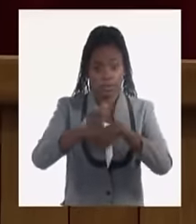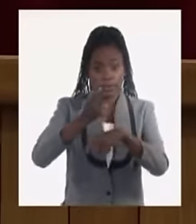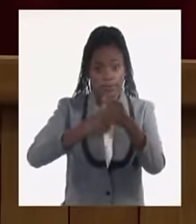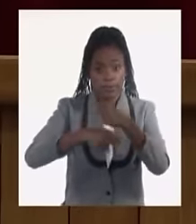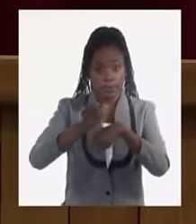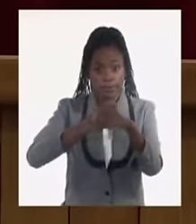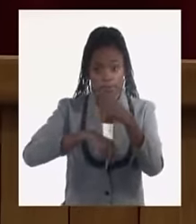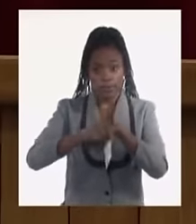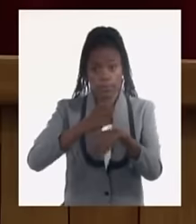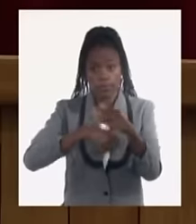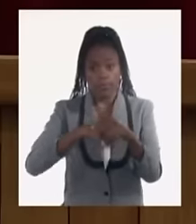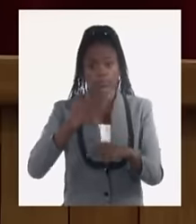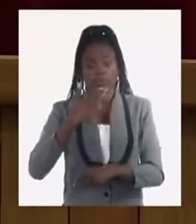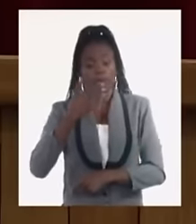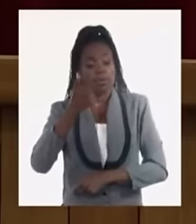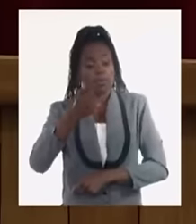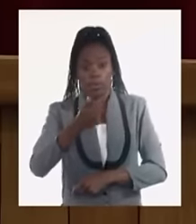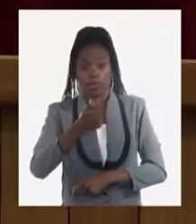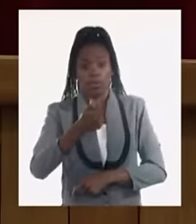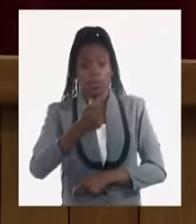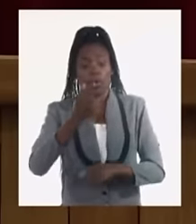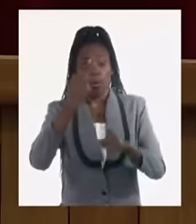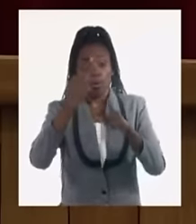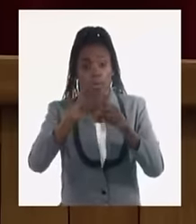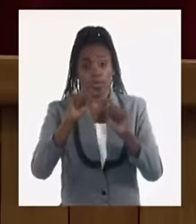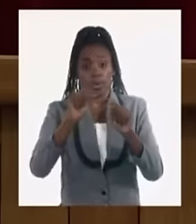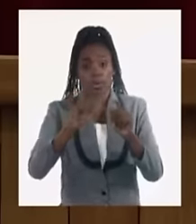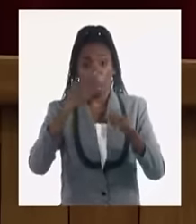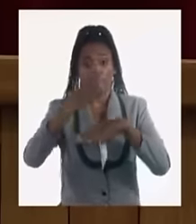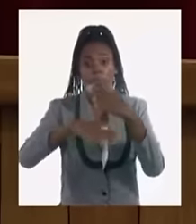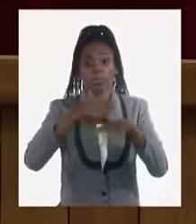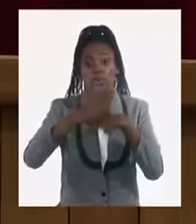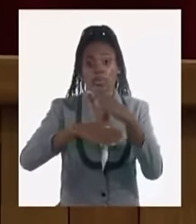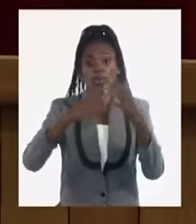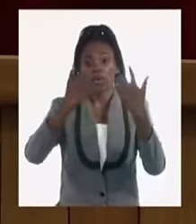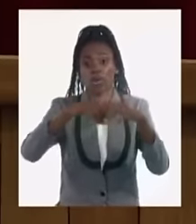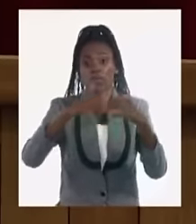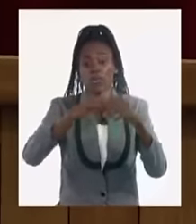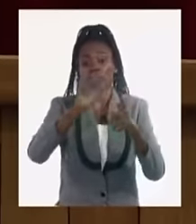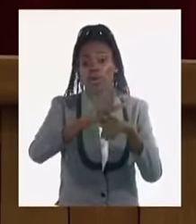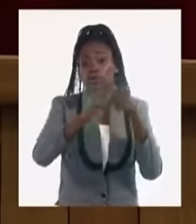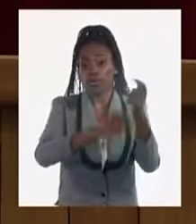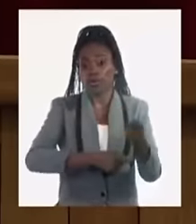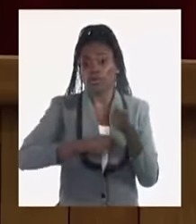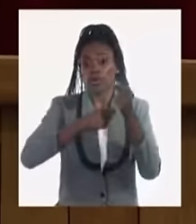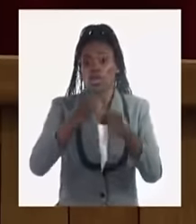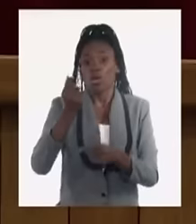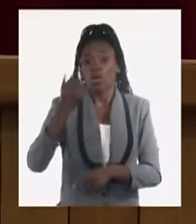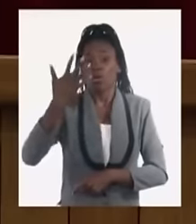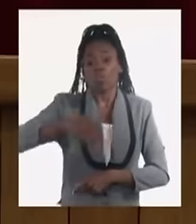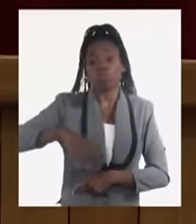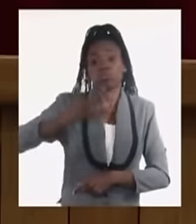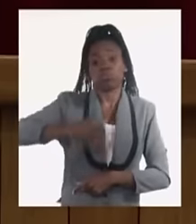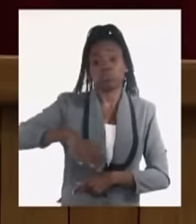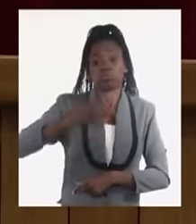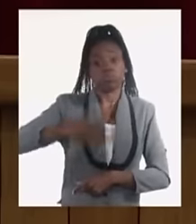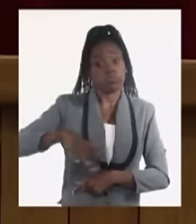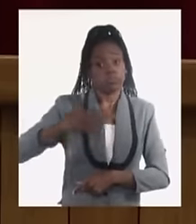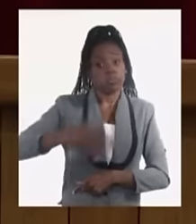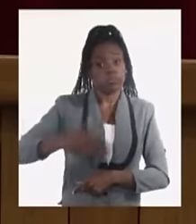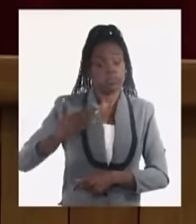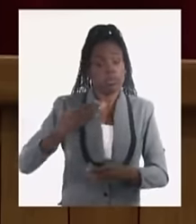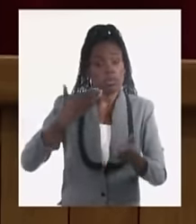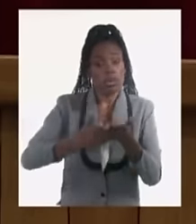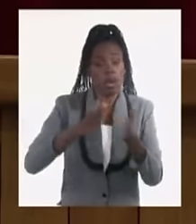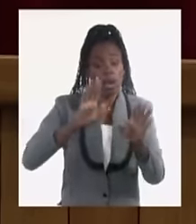la adecuada porque tenemos ese gran problema también en los productos agrícolas de los precios especulativos con que llega al mercado